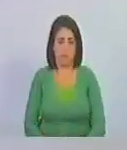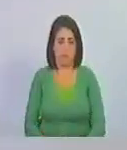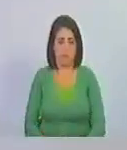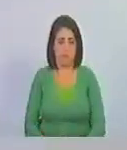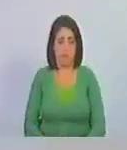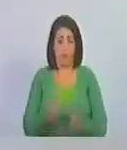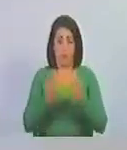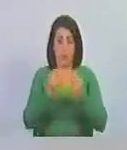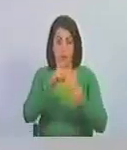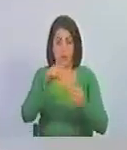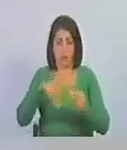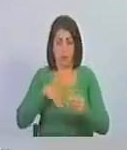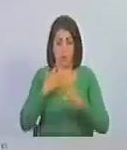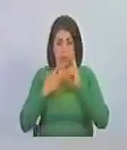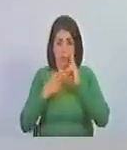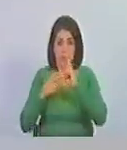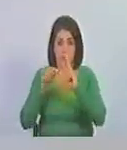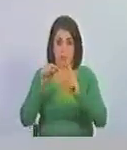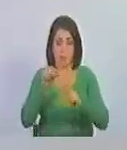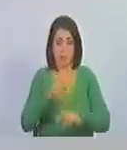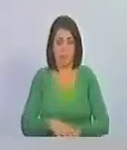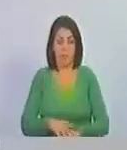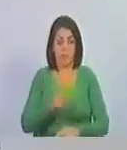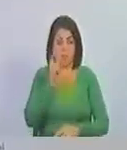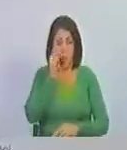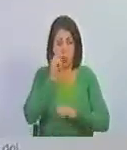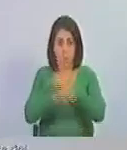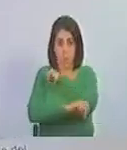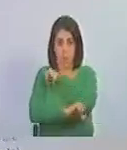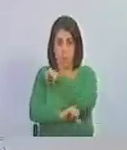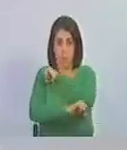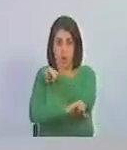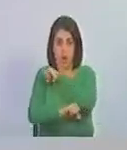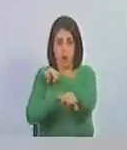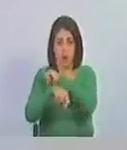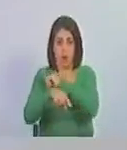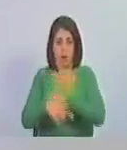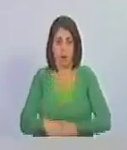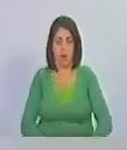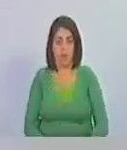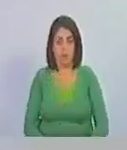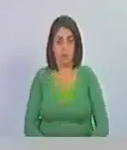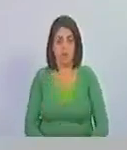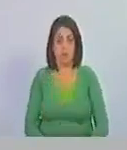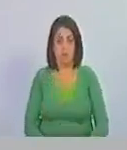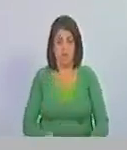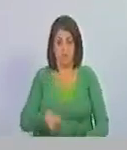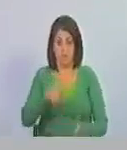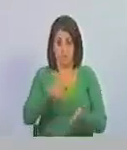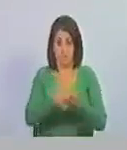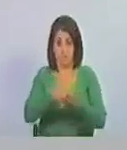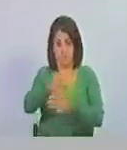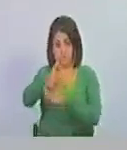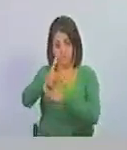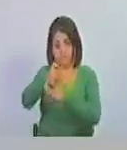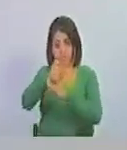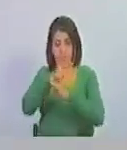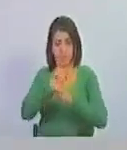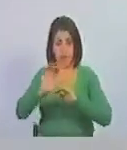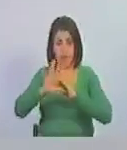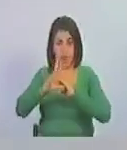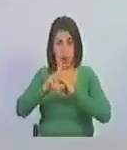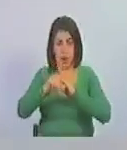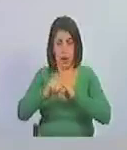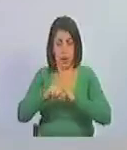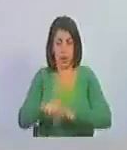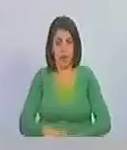Mucha gente puede ver a este delincuente a este sicario a este ladrón